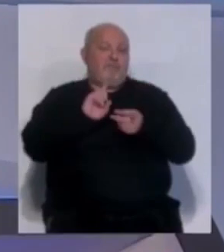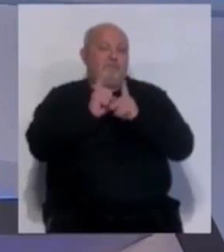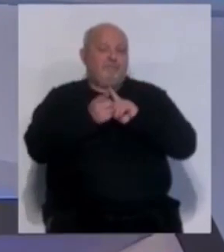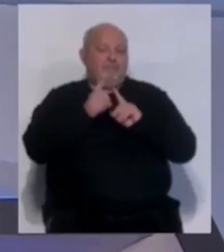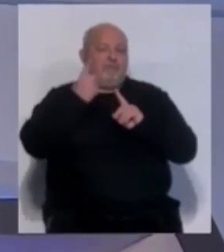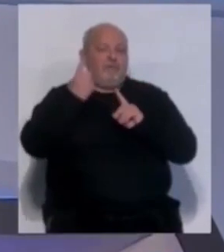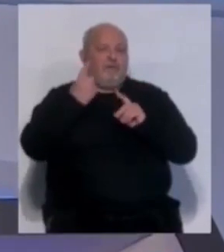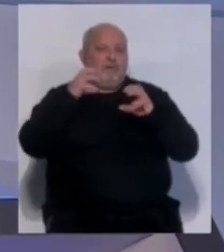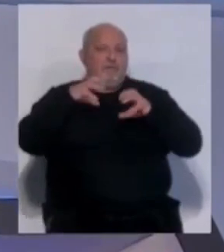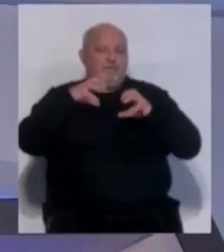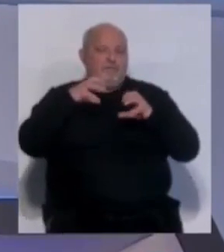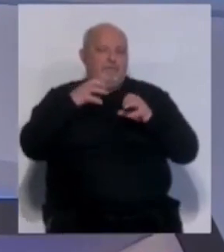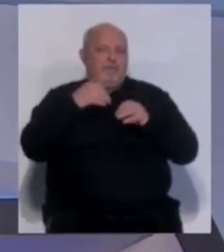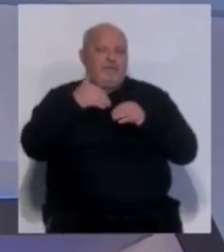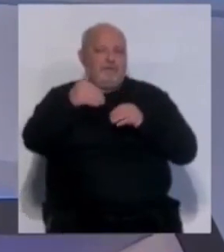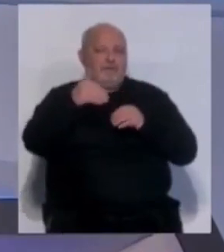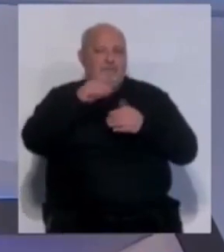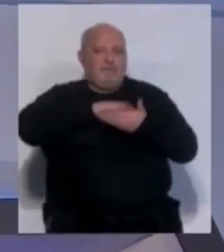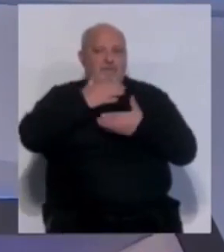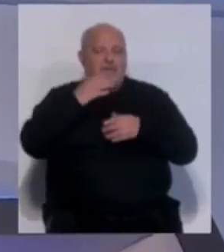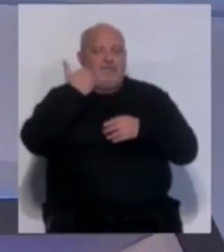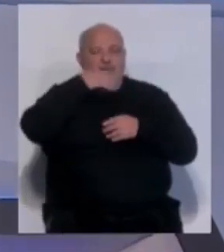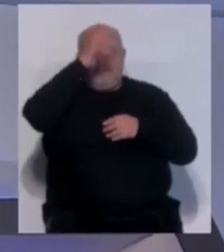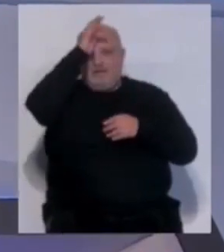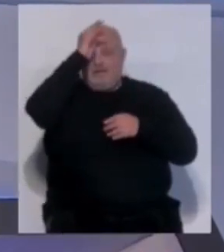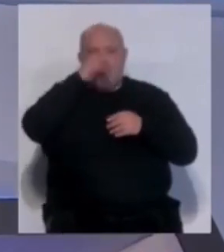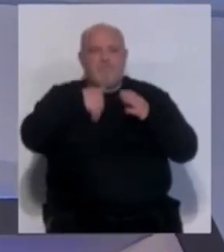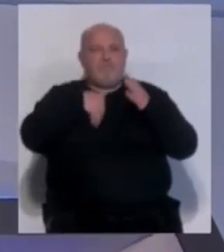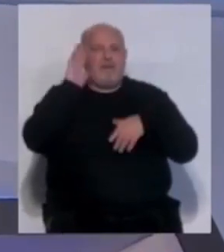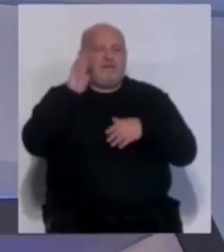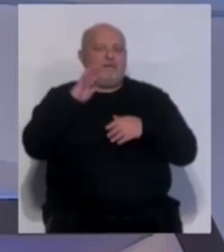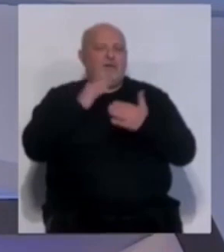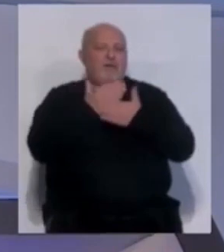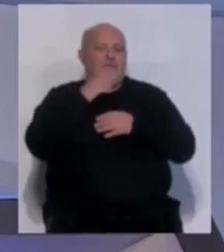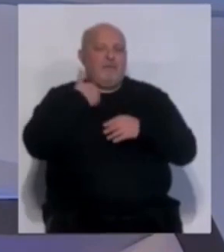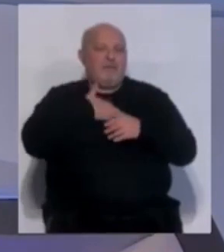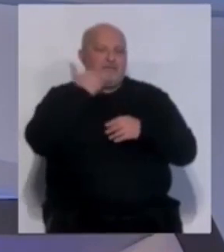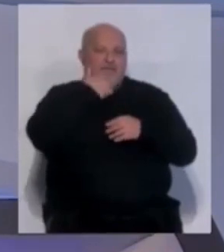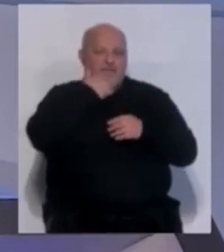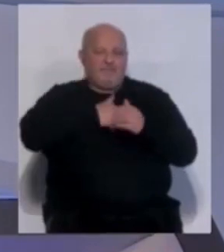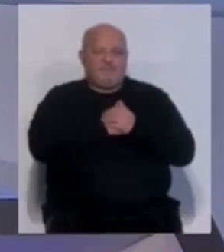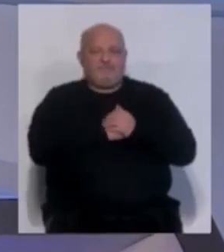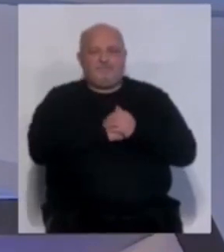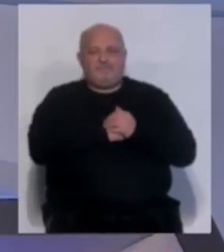las primeras precipitaciones de este mes, en este fin de semana con mayor probabilidad en la jornada de mañana sábado.